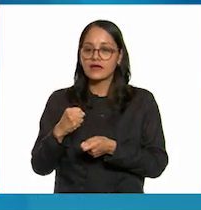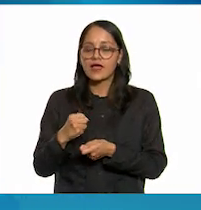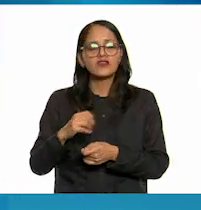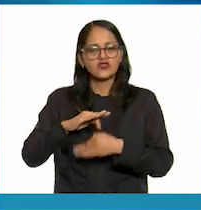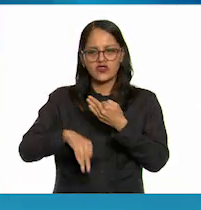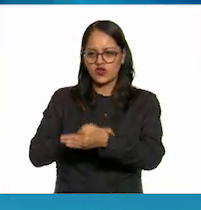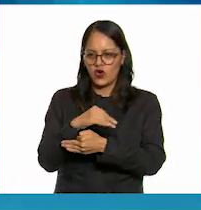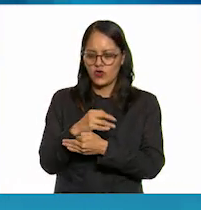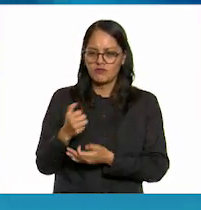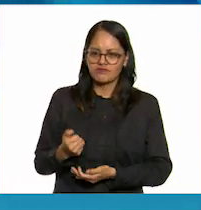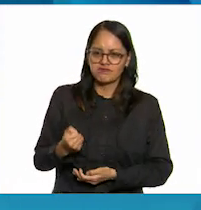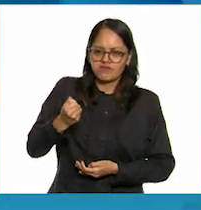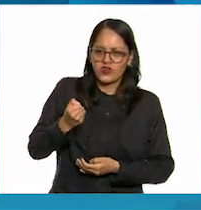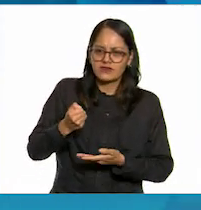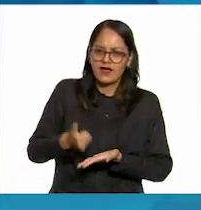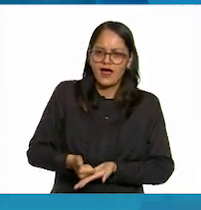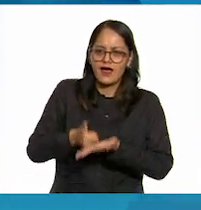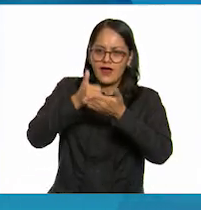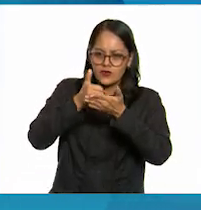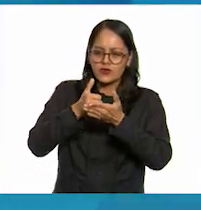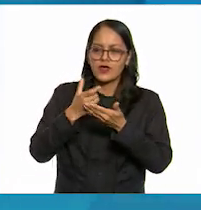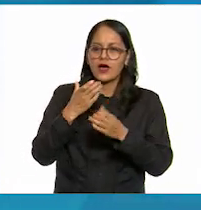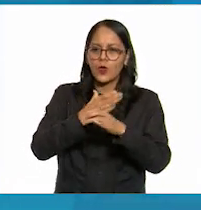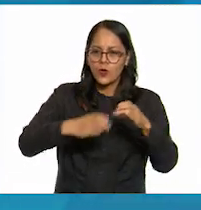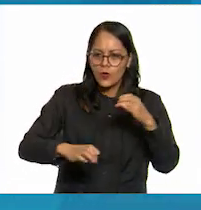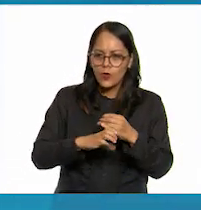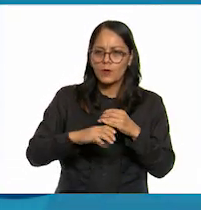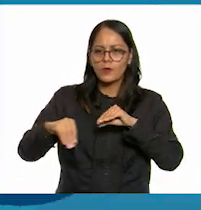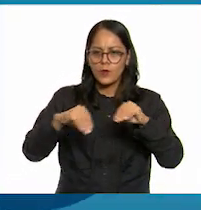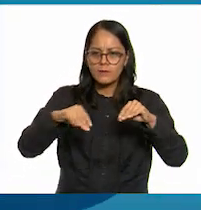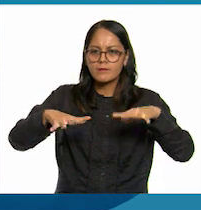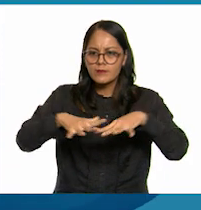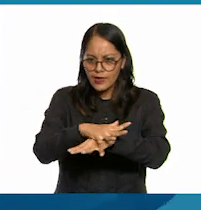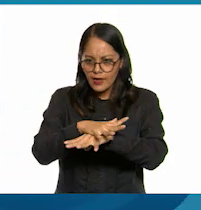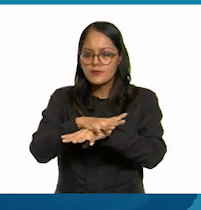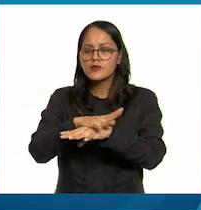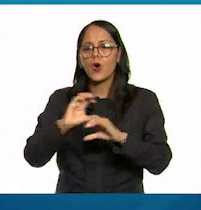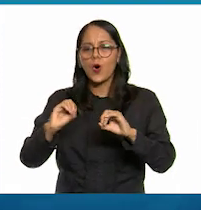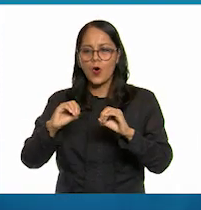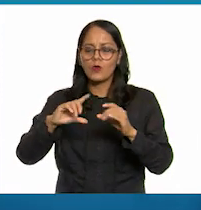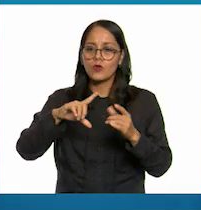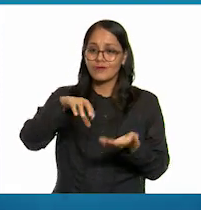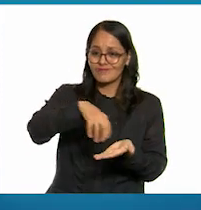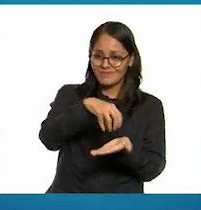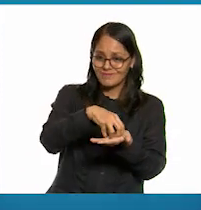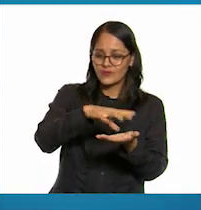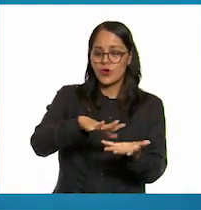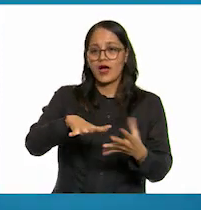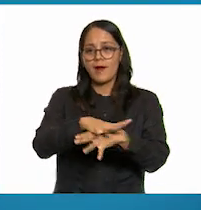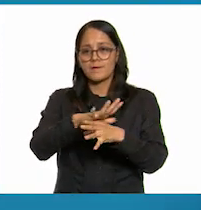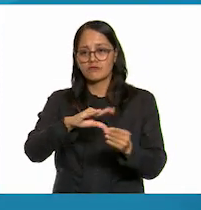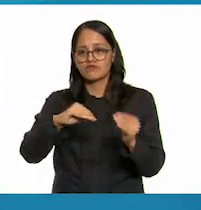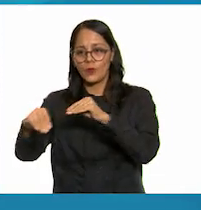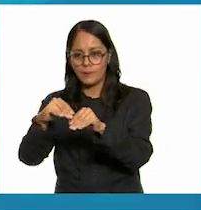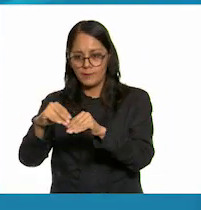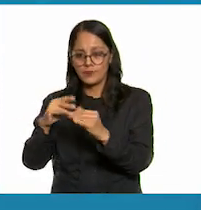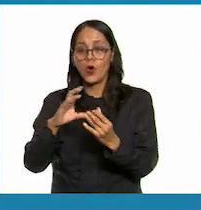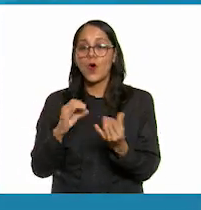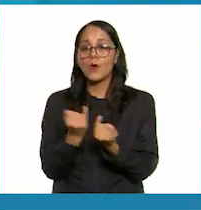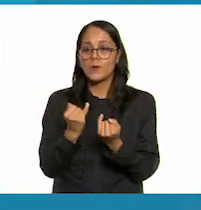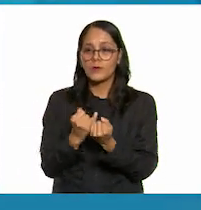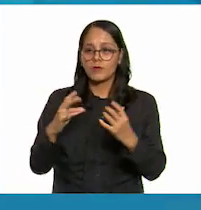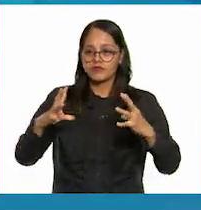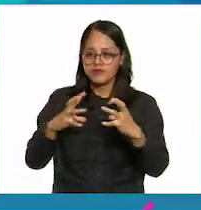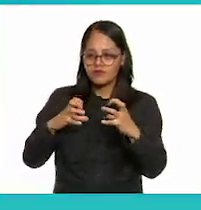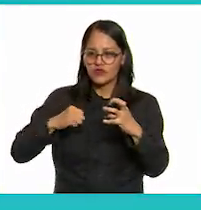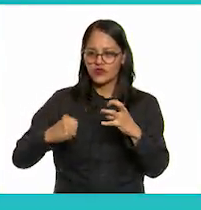producir cambios o modificar el movimiento o estado de reposo de un cuerpo o de producir una deformación